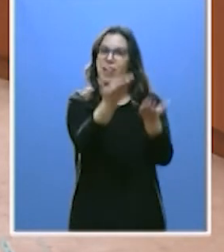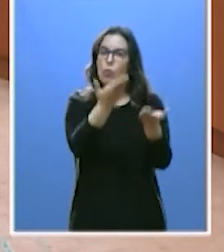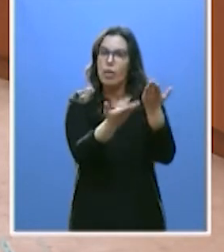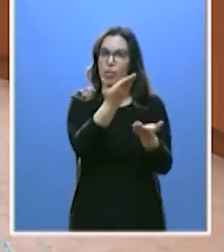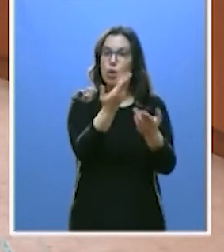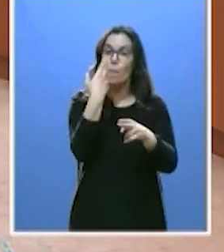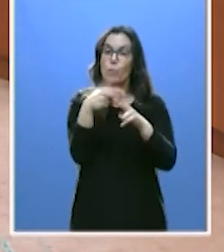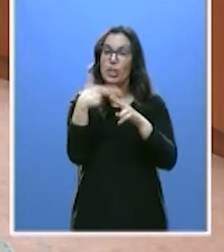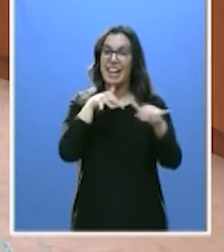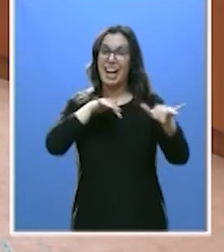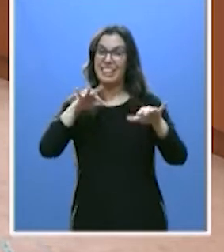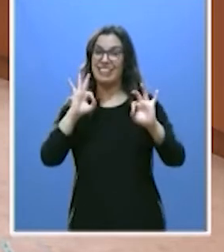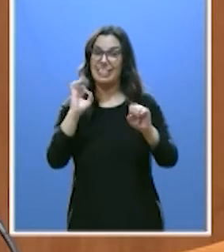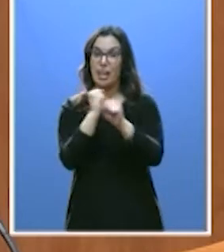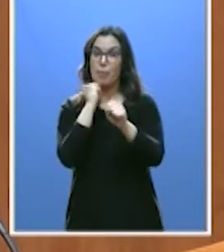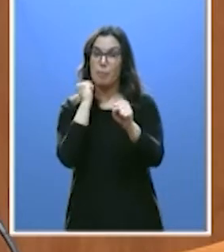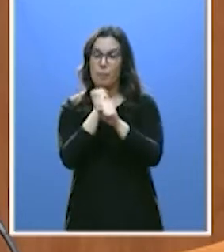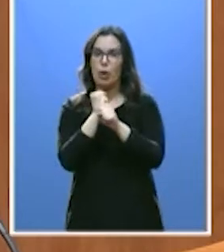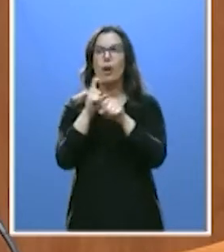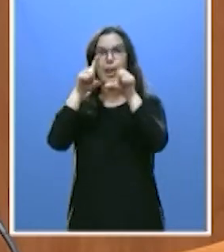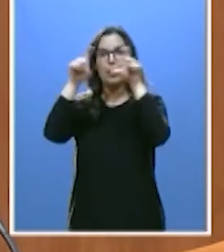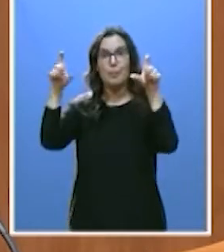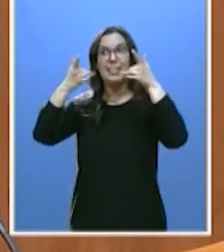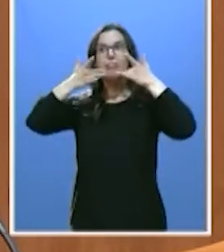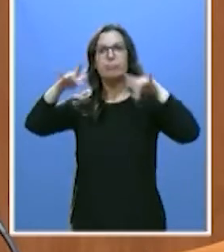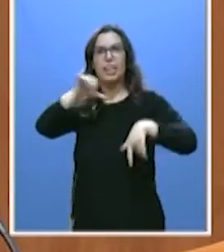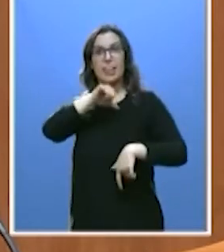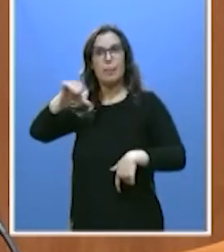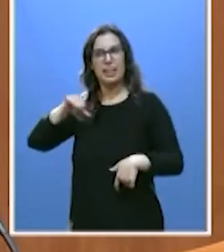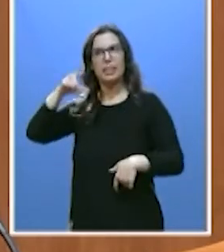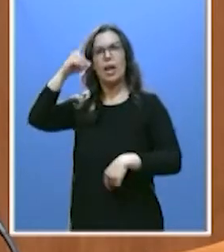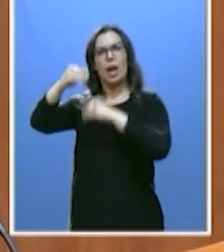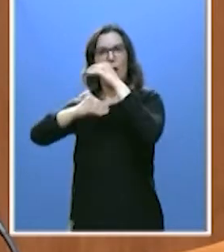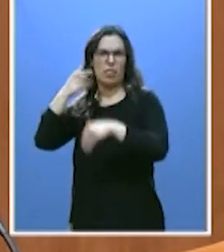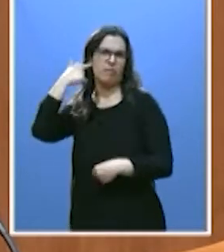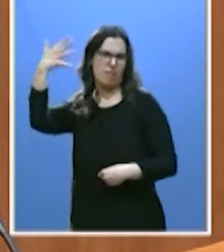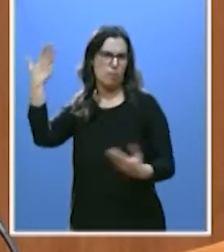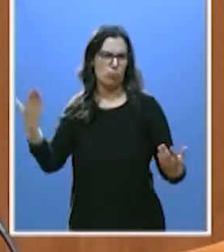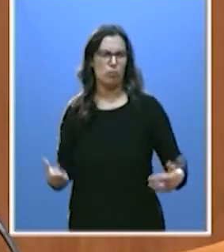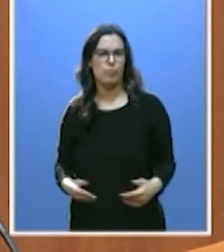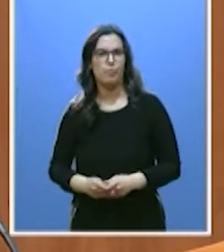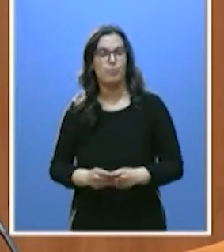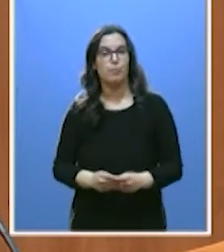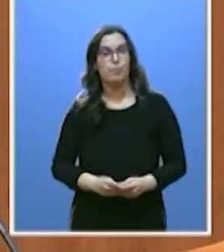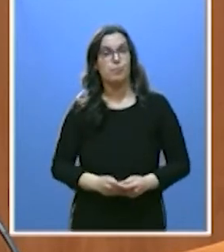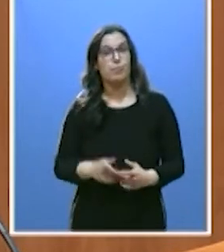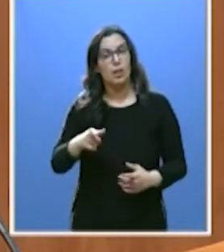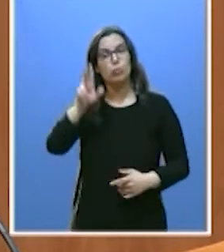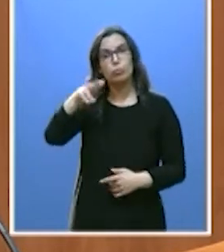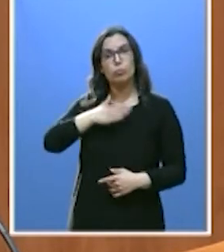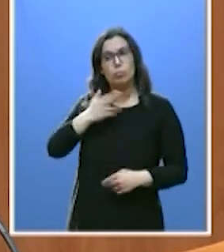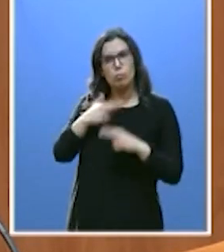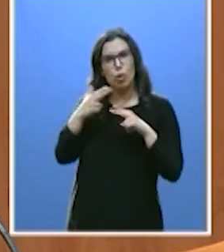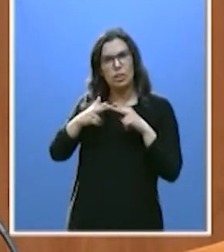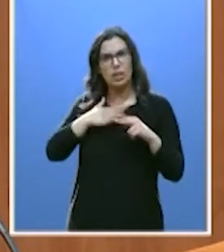políticas activas de empleo a la AIREF, una agencia independiente y de prestigio. Estas son nuestras políticas